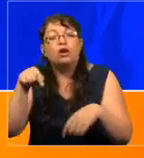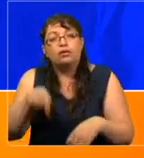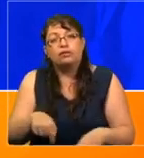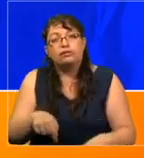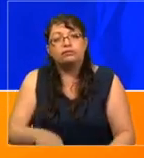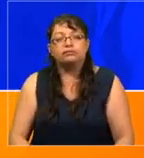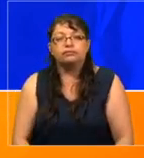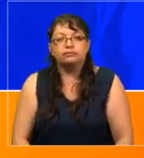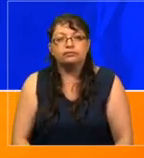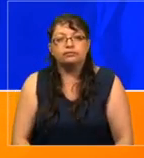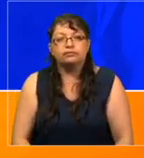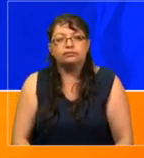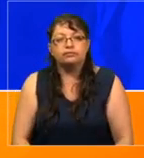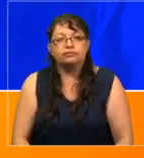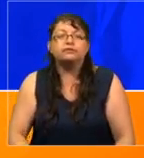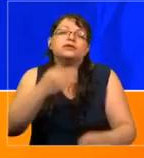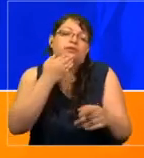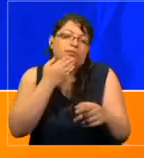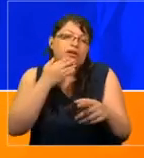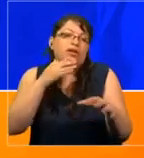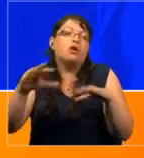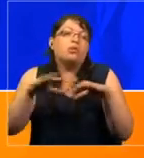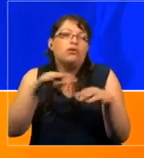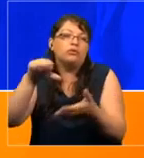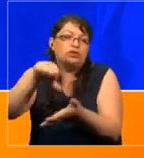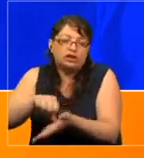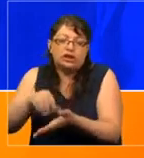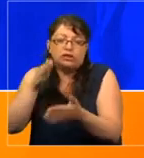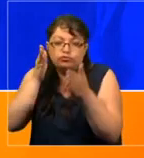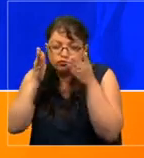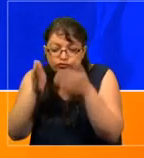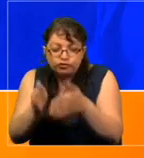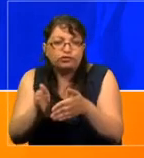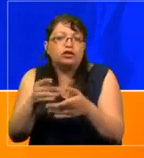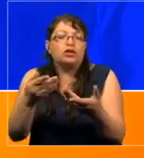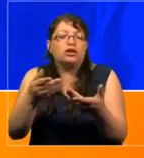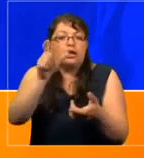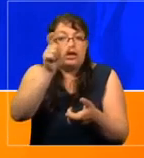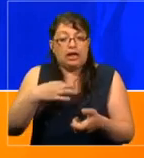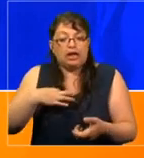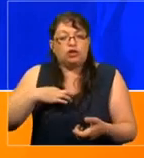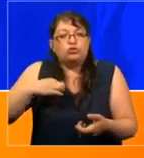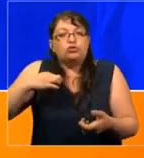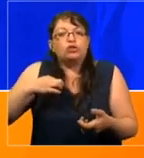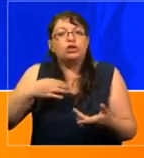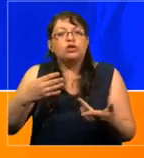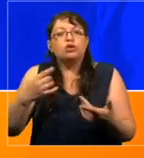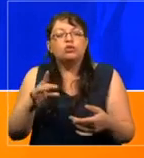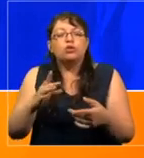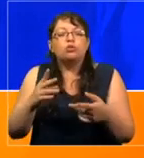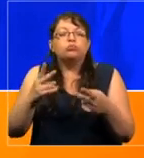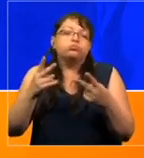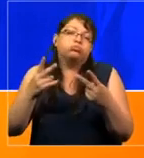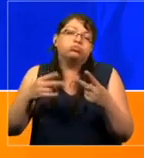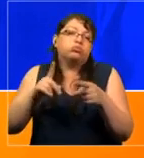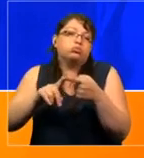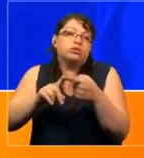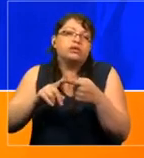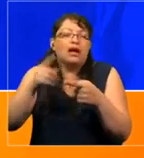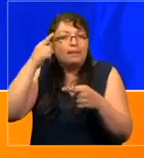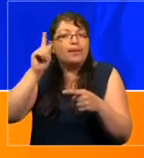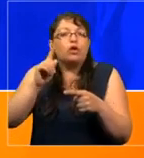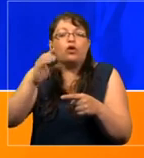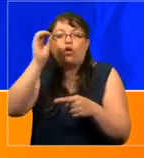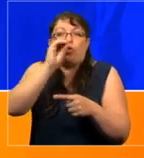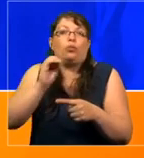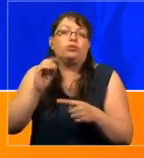y eran movimientos centralizados, donde el ciudadano tenía una posición mucho más pasiva. Hoy en día,